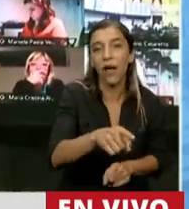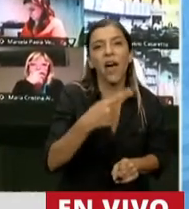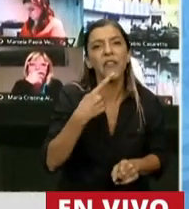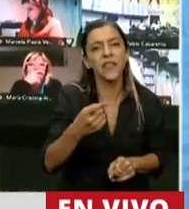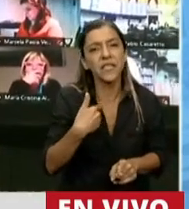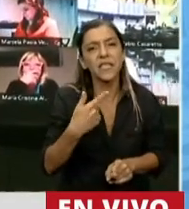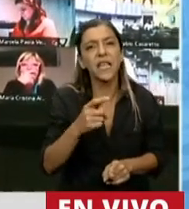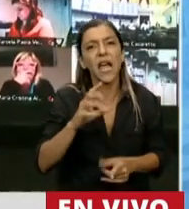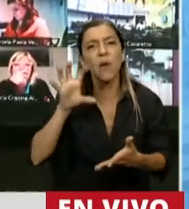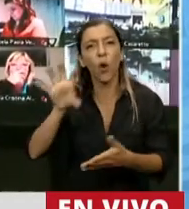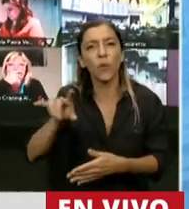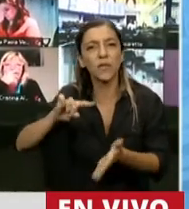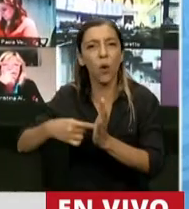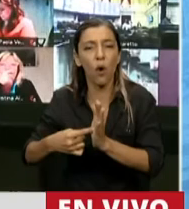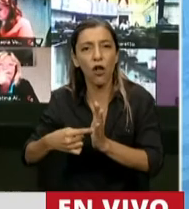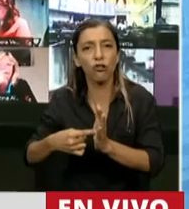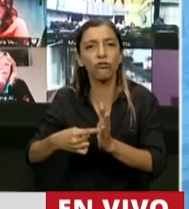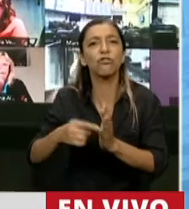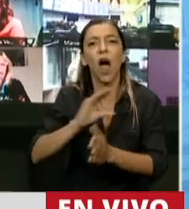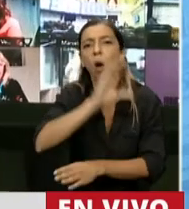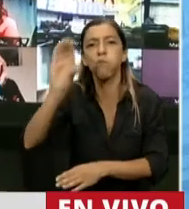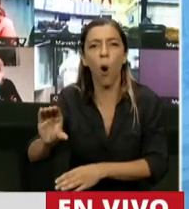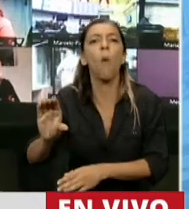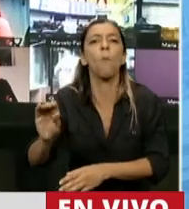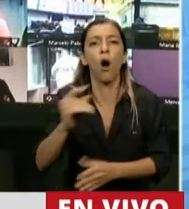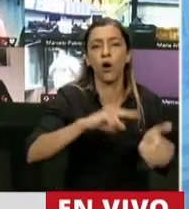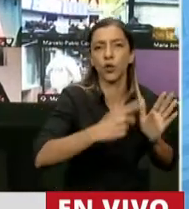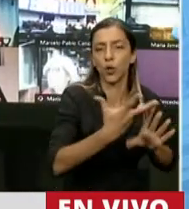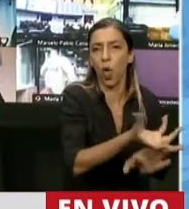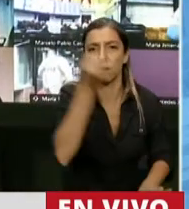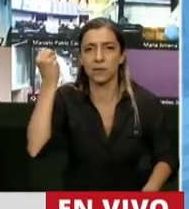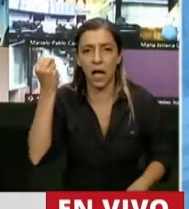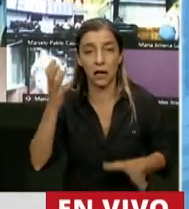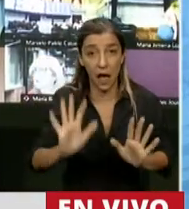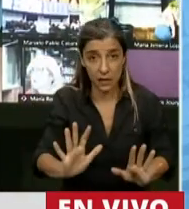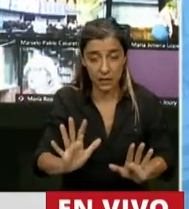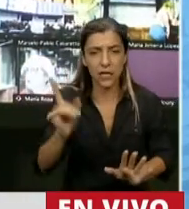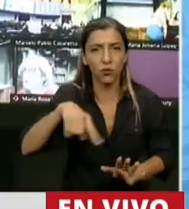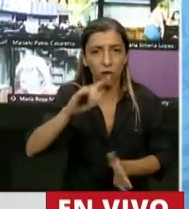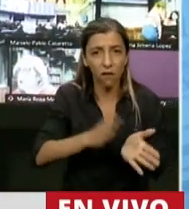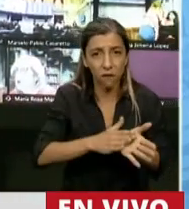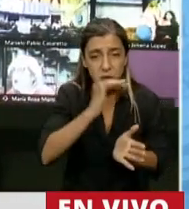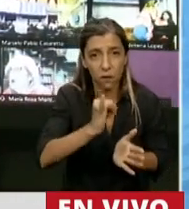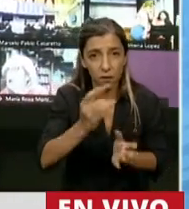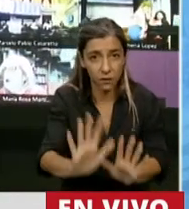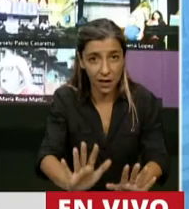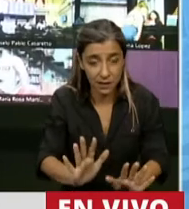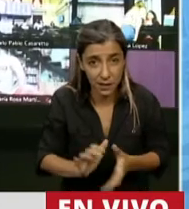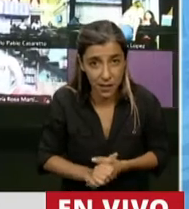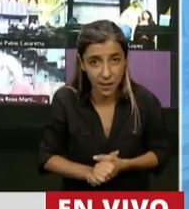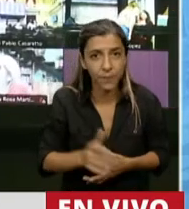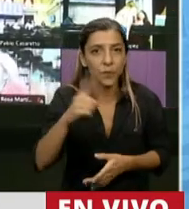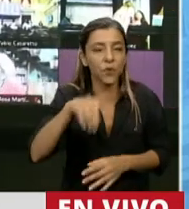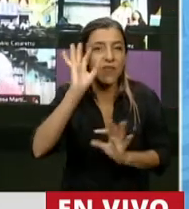lo que le sacó a la ciudad de Buenos Aires los que fundamentan esto que estamos tratando diciendo que está mal dar a un